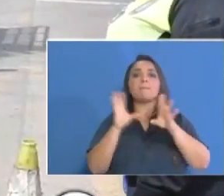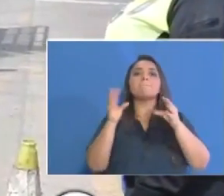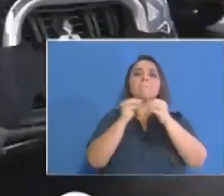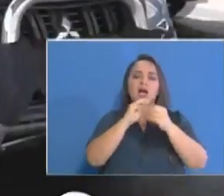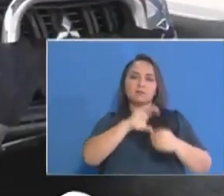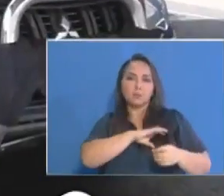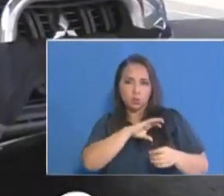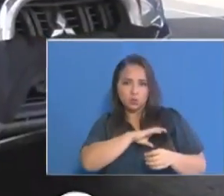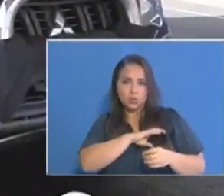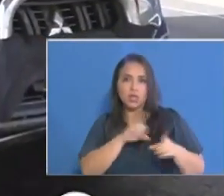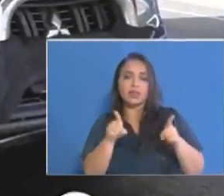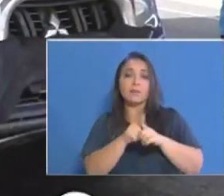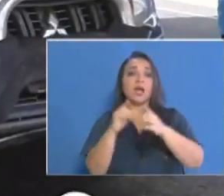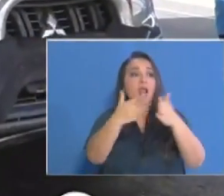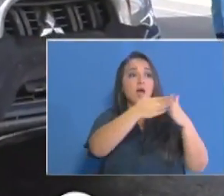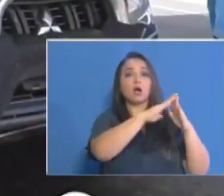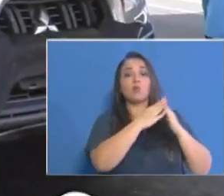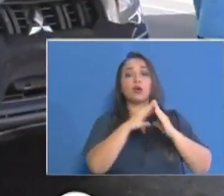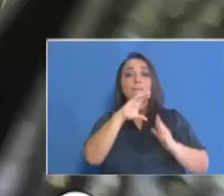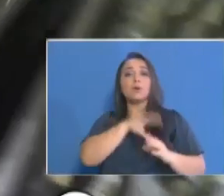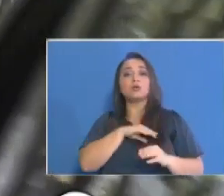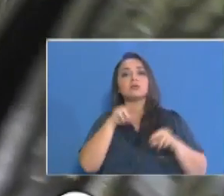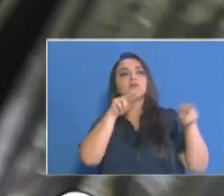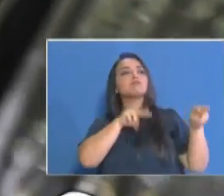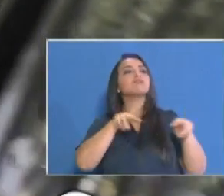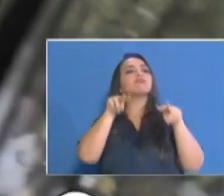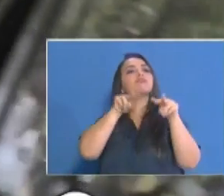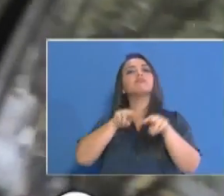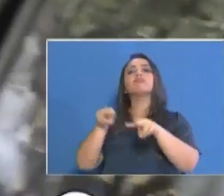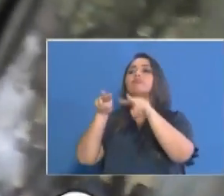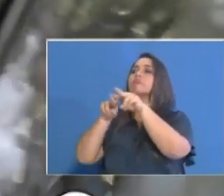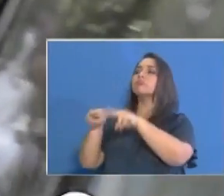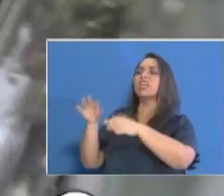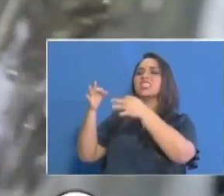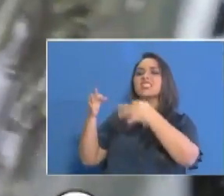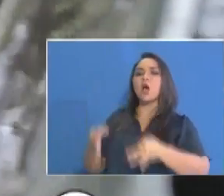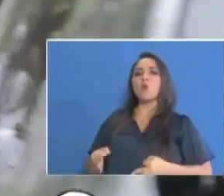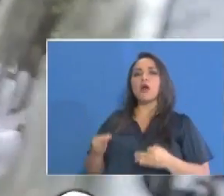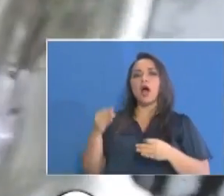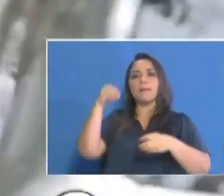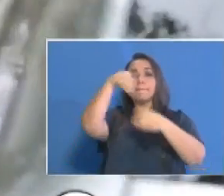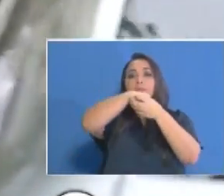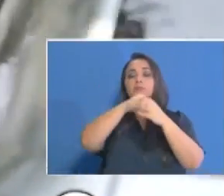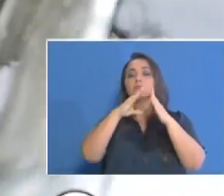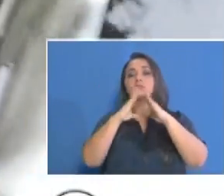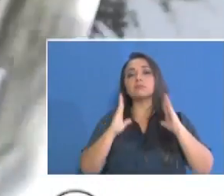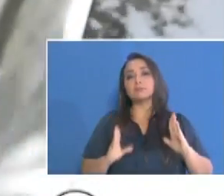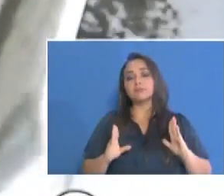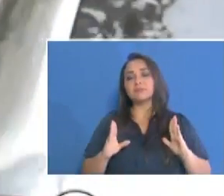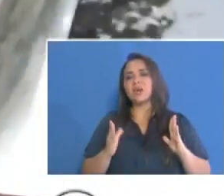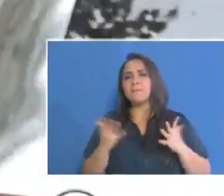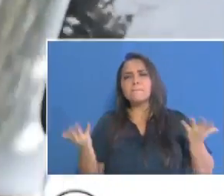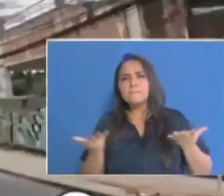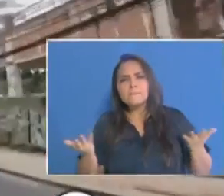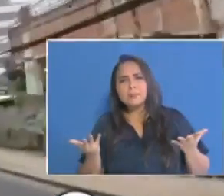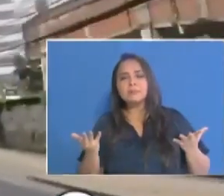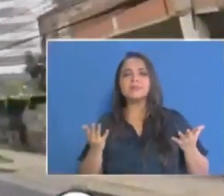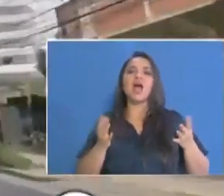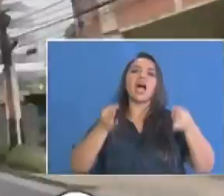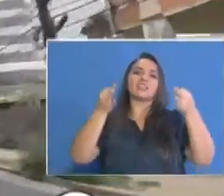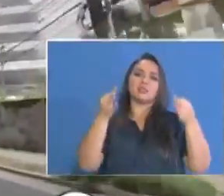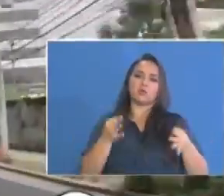policial en las comunidades para garantizar la ley y orden el objetivo es minimizar la movilidad